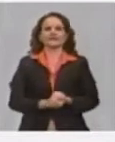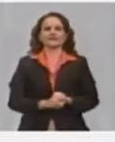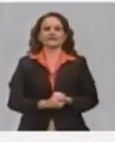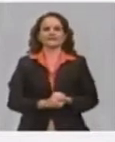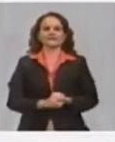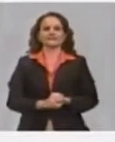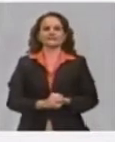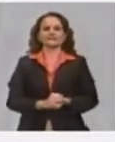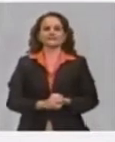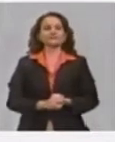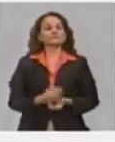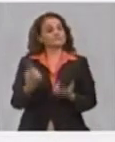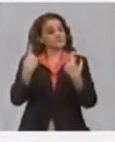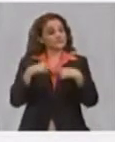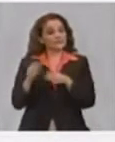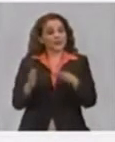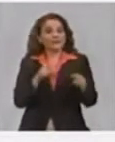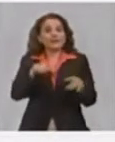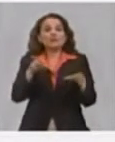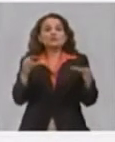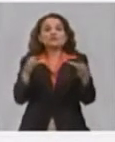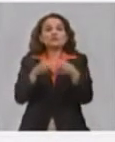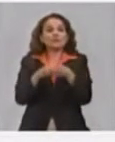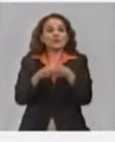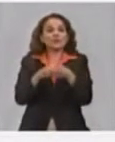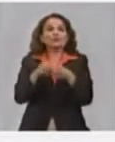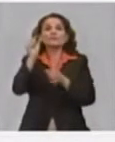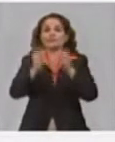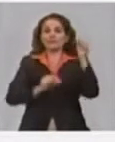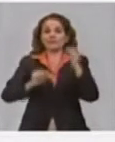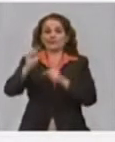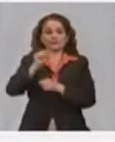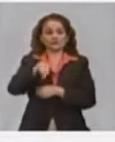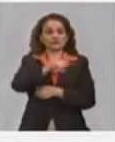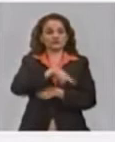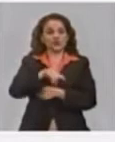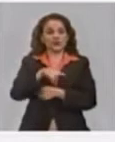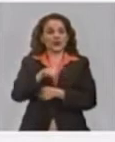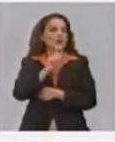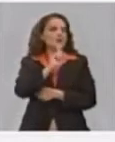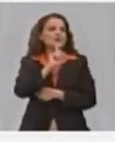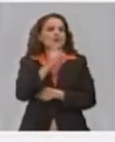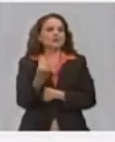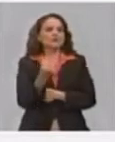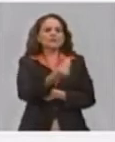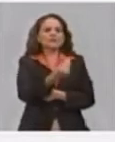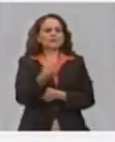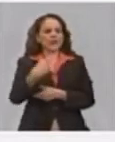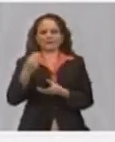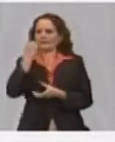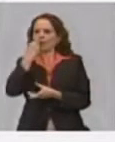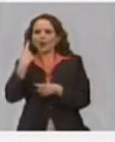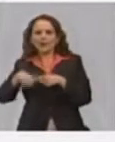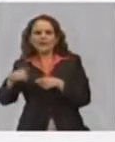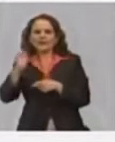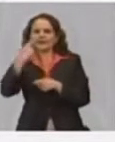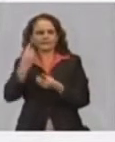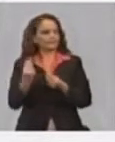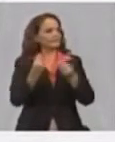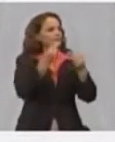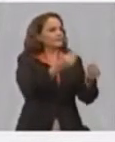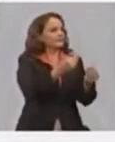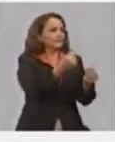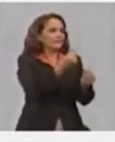personas que se les subsidia ese servicio. O sea, no se le cobra, se le lleva el servicio y la persona no lo asume